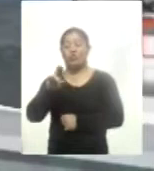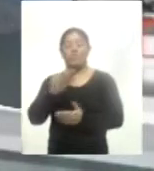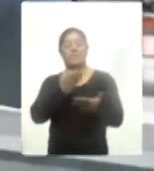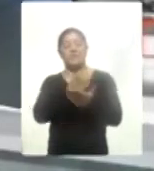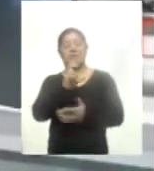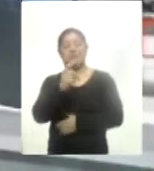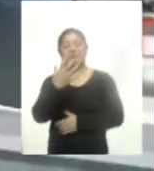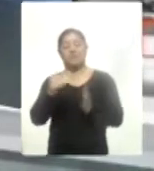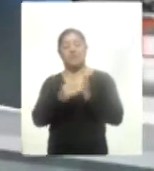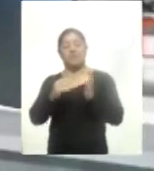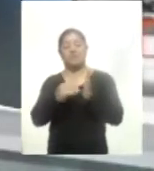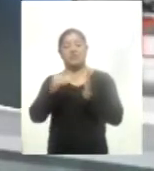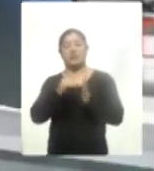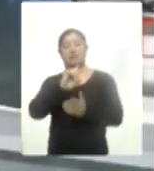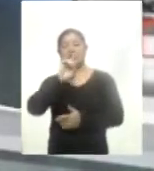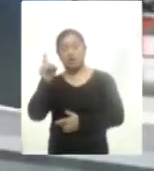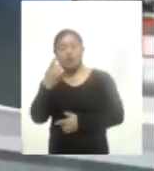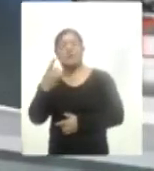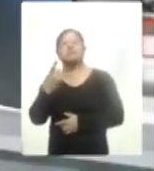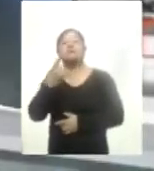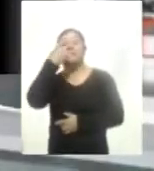dólares más para programa COVID-19.